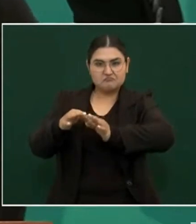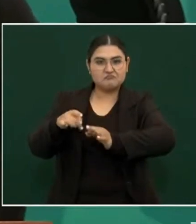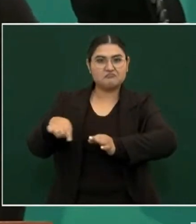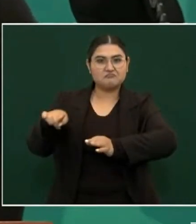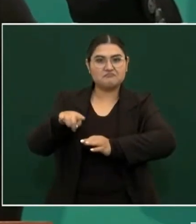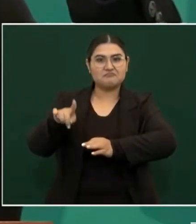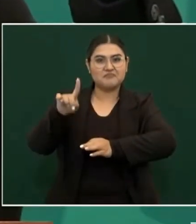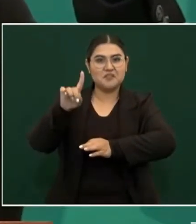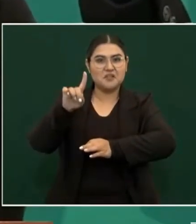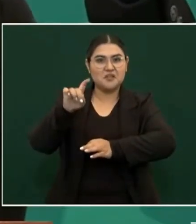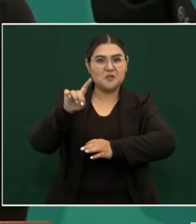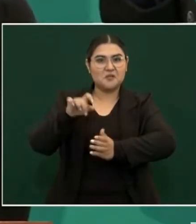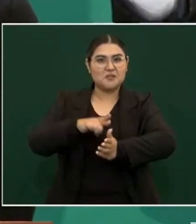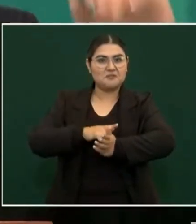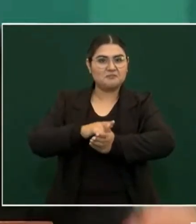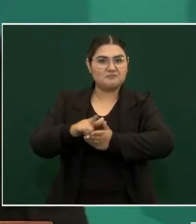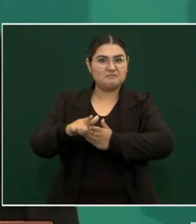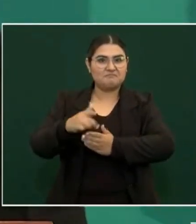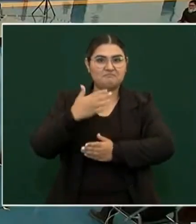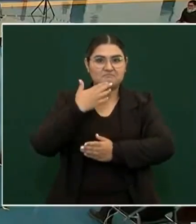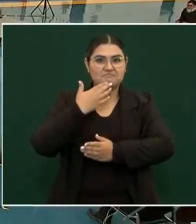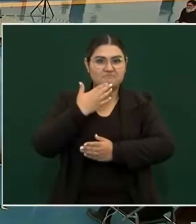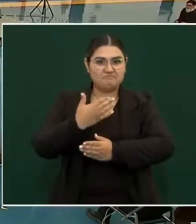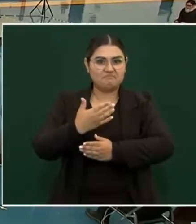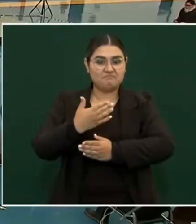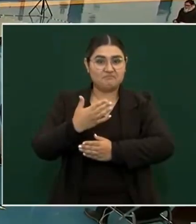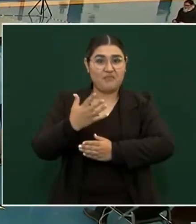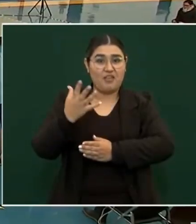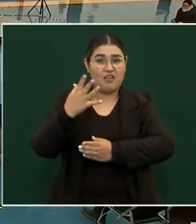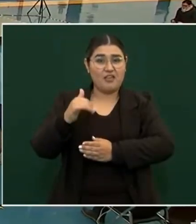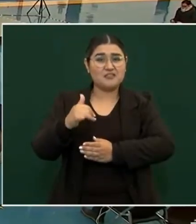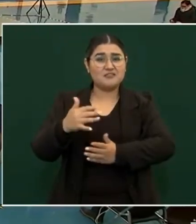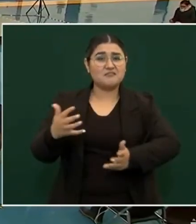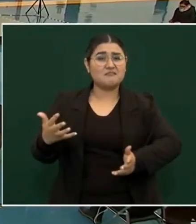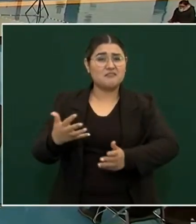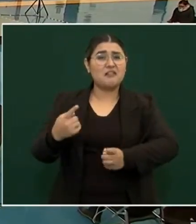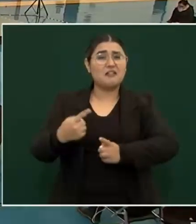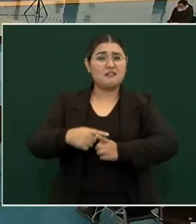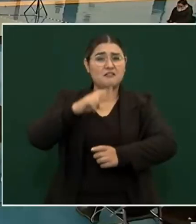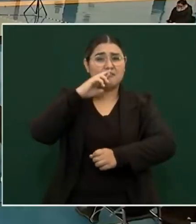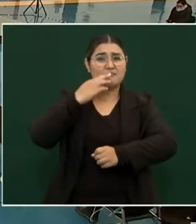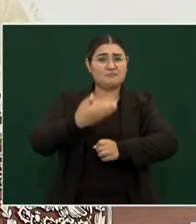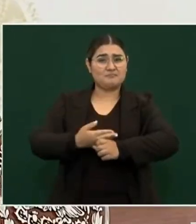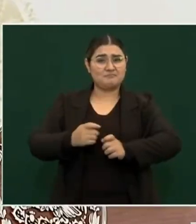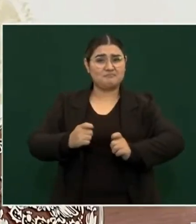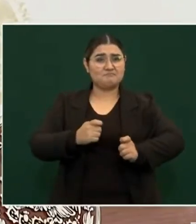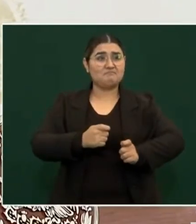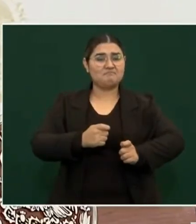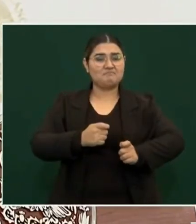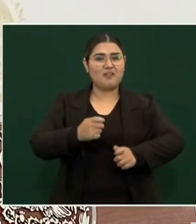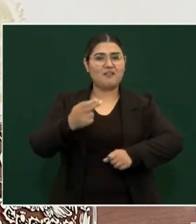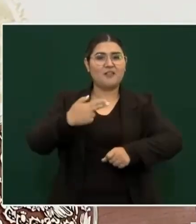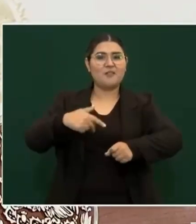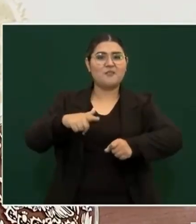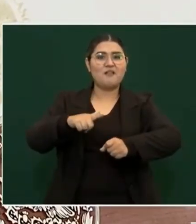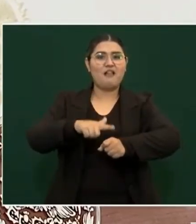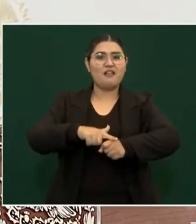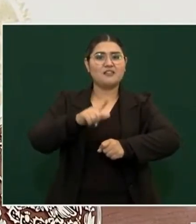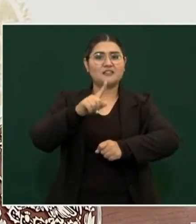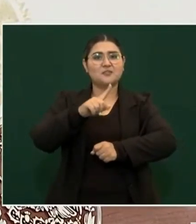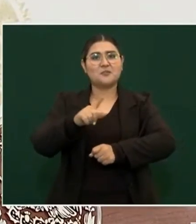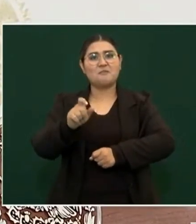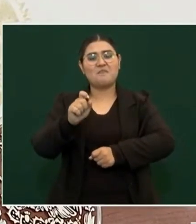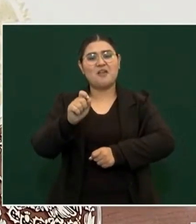de lo que hizo la naturaleza en 120 140 años entonces